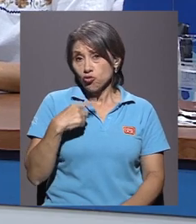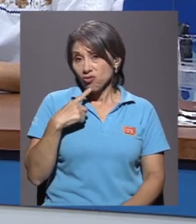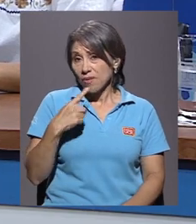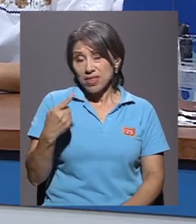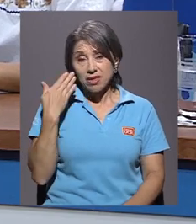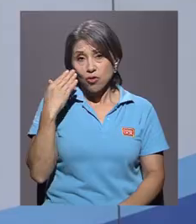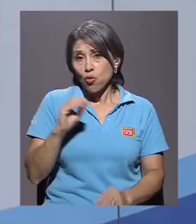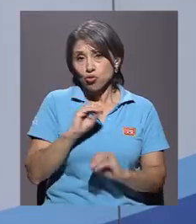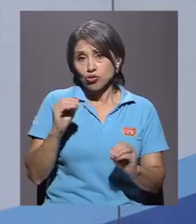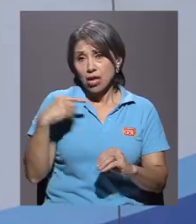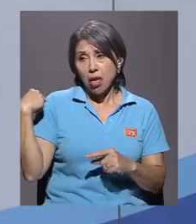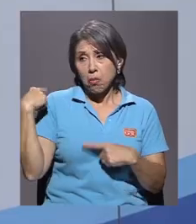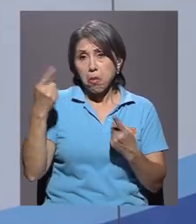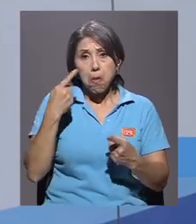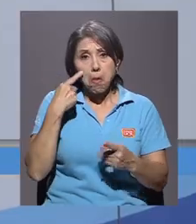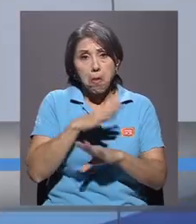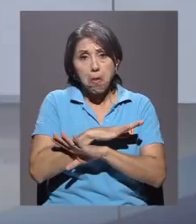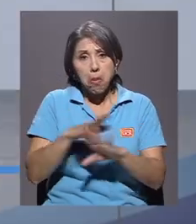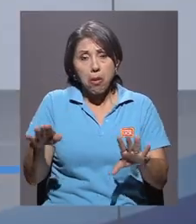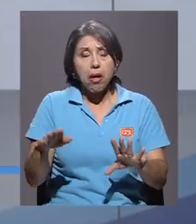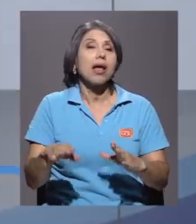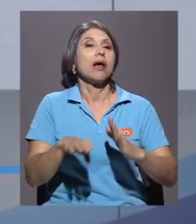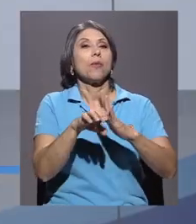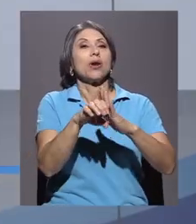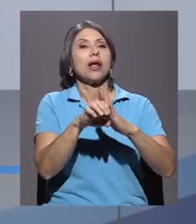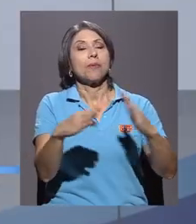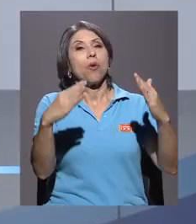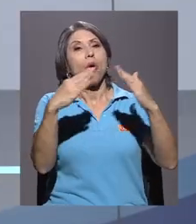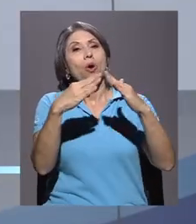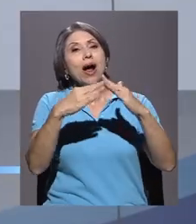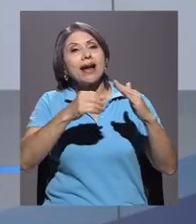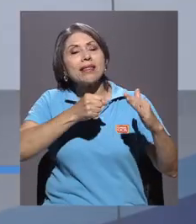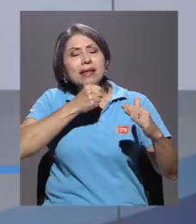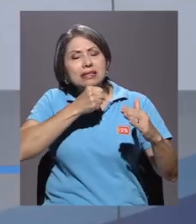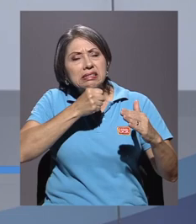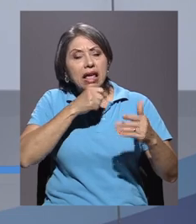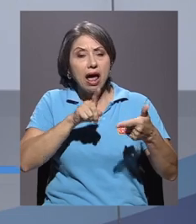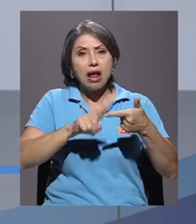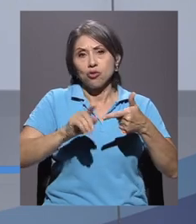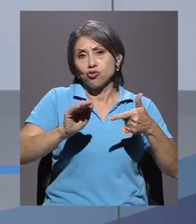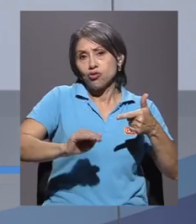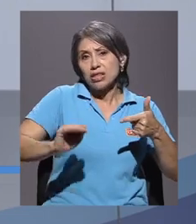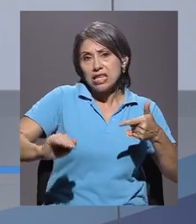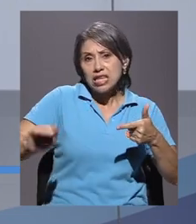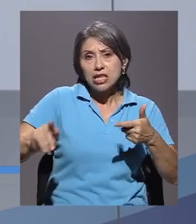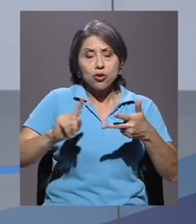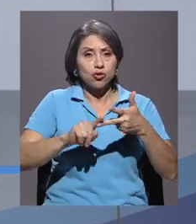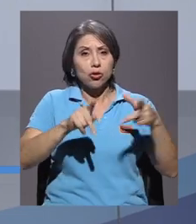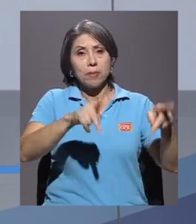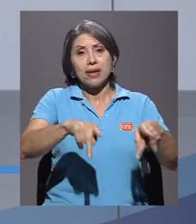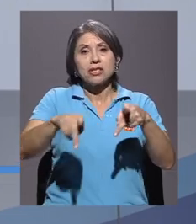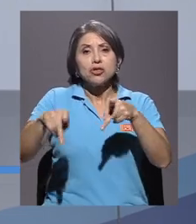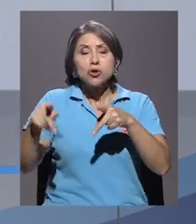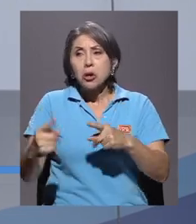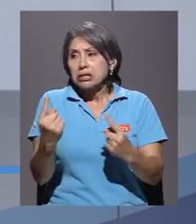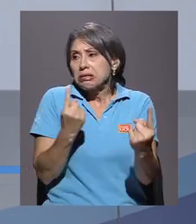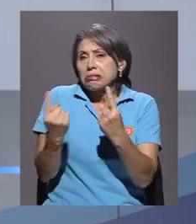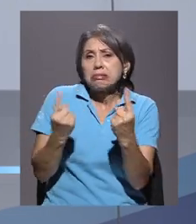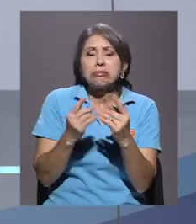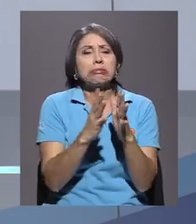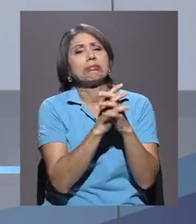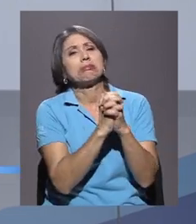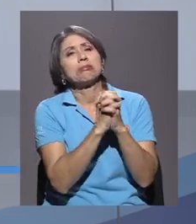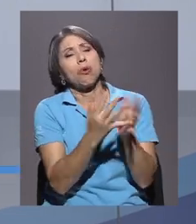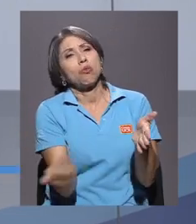por ejemplo, del hogar de ancianos, de los niños, de las personas de la comunidad que nos piden, por favor, que